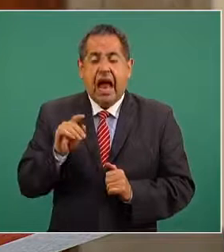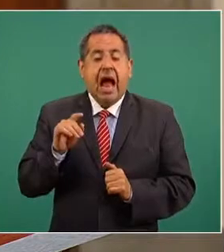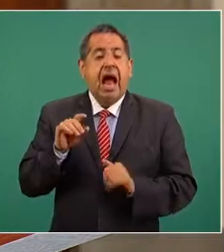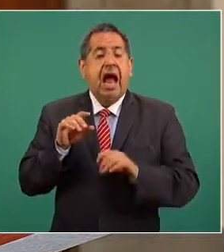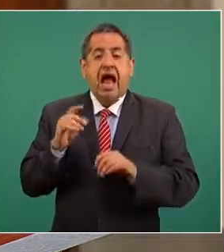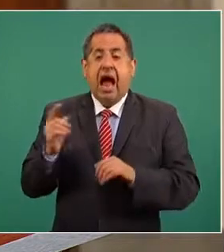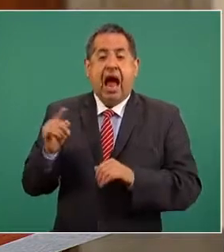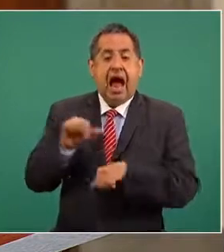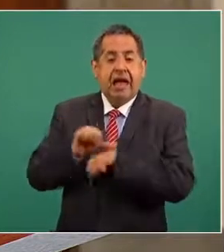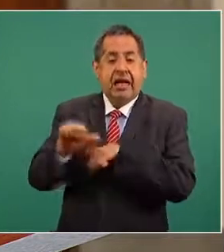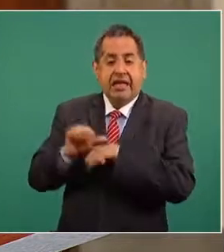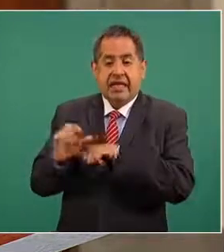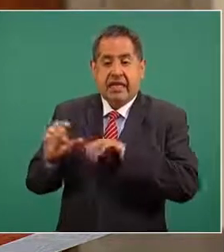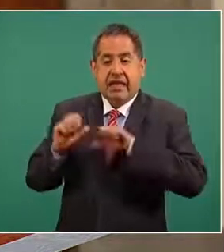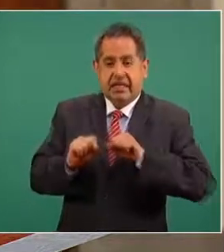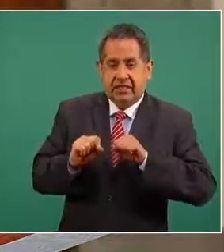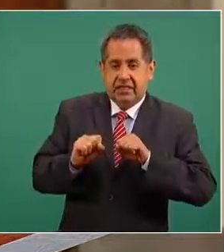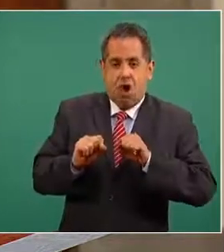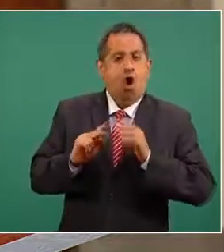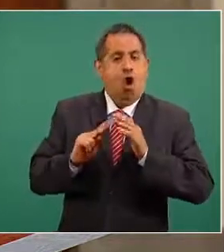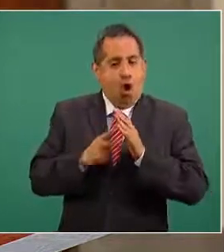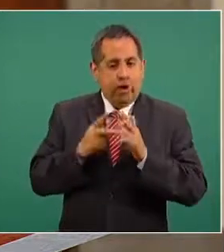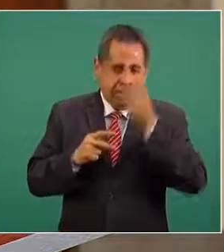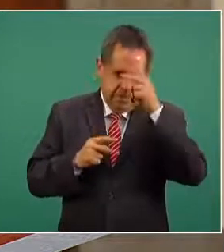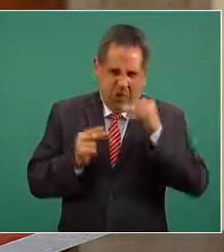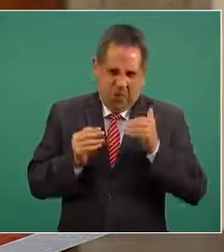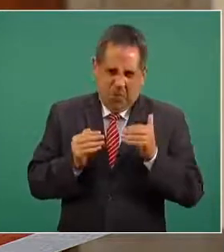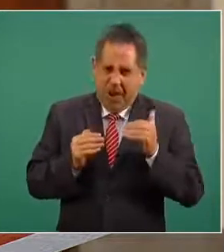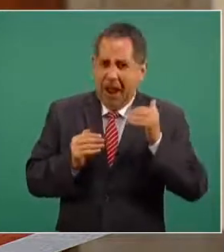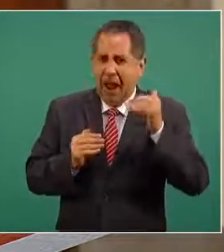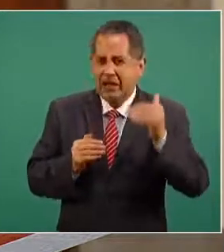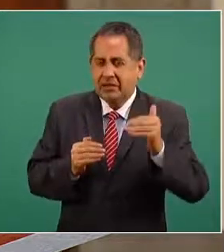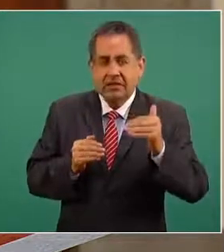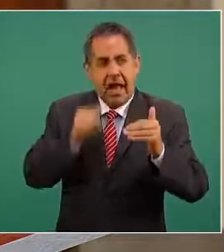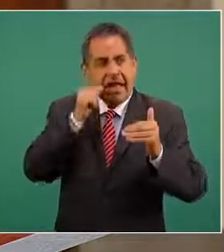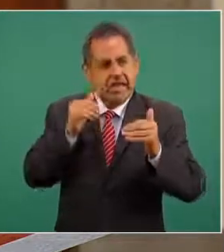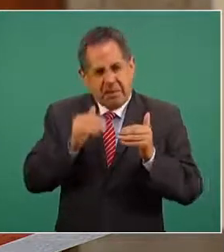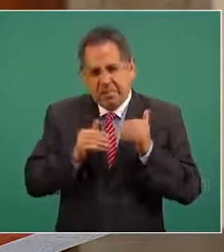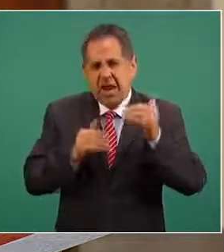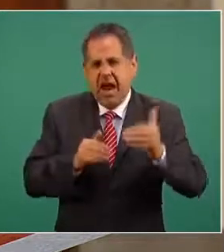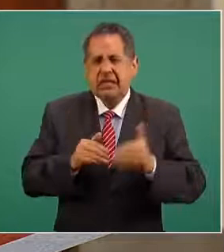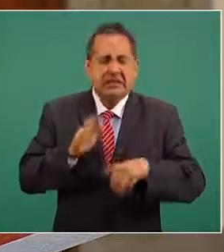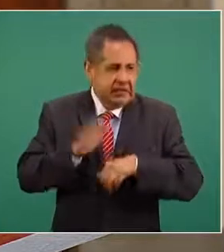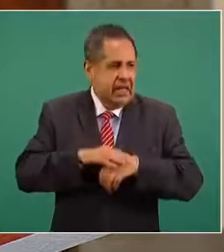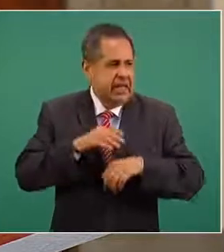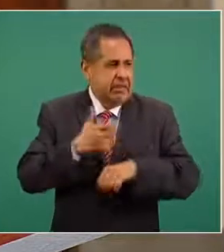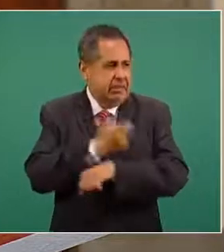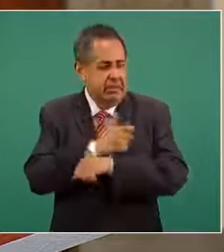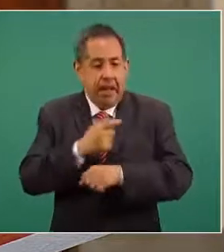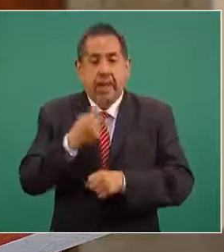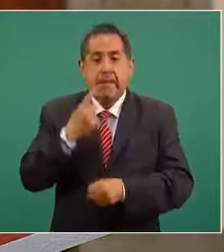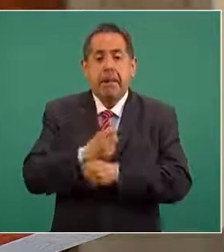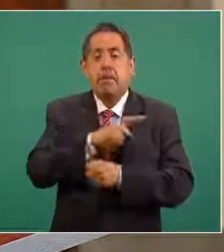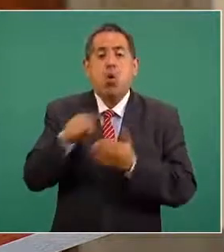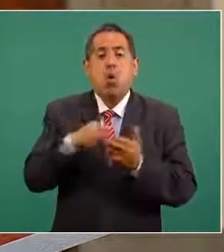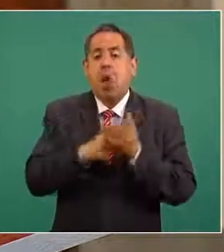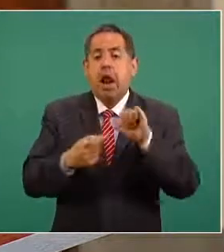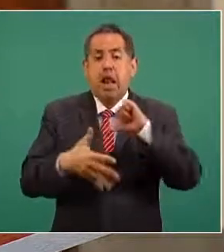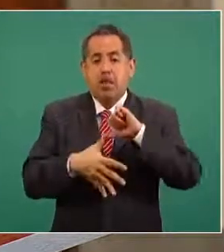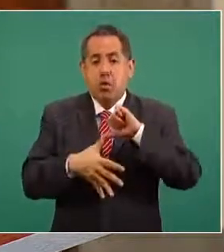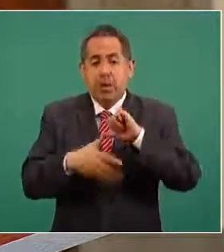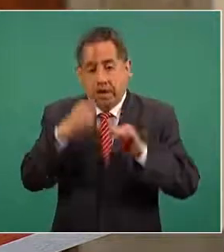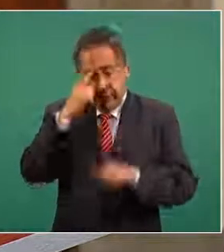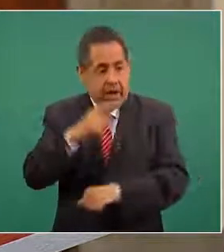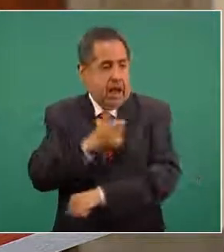pero ya de nuevo México desde ayer ya está en primer lugar en